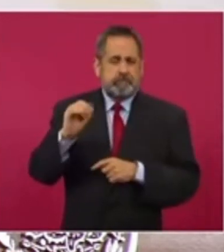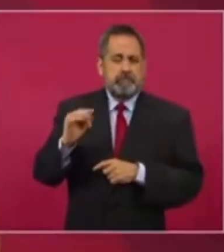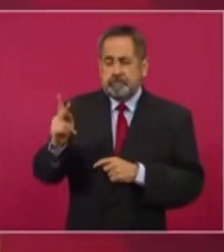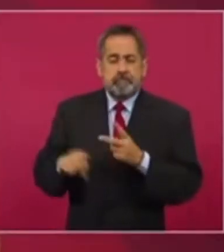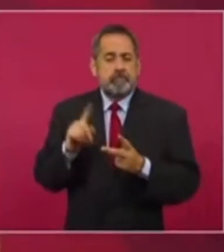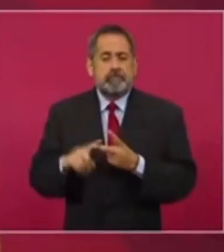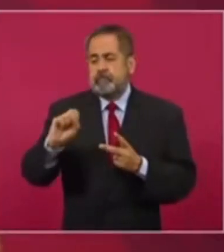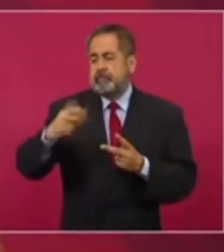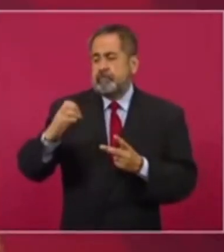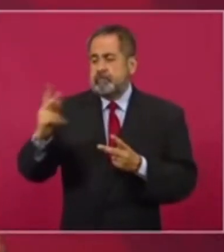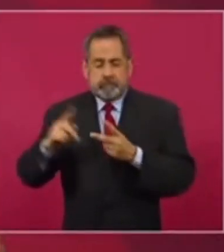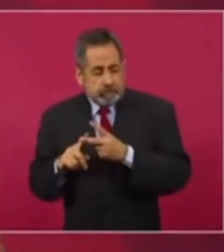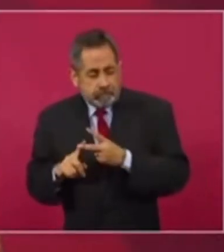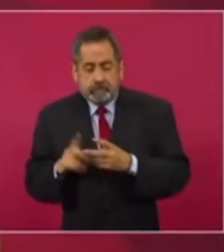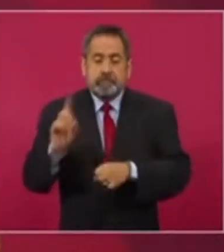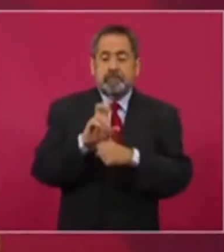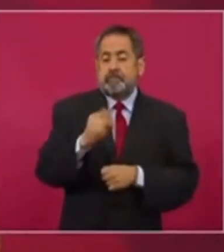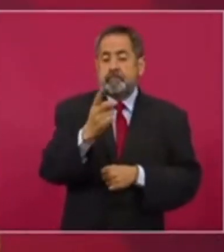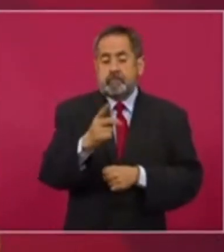Pública como la Secretaría de Hacienda,